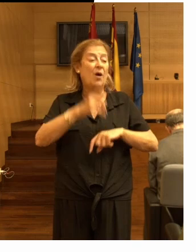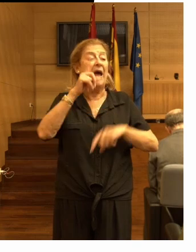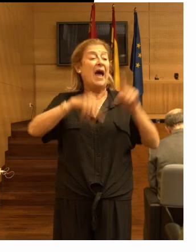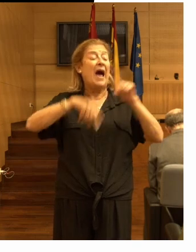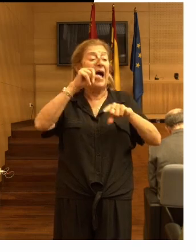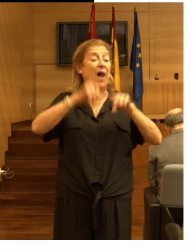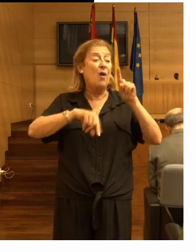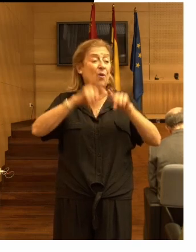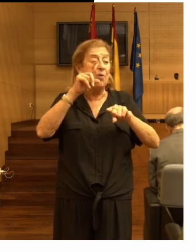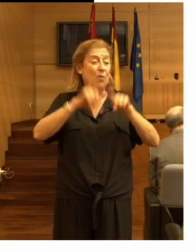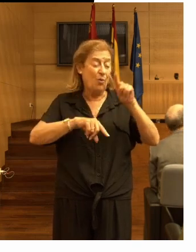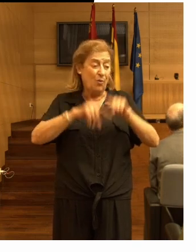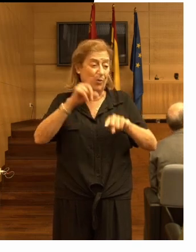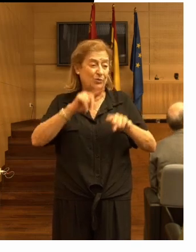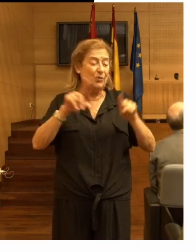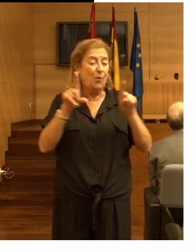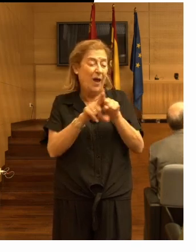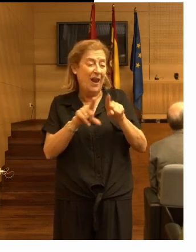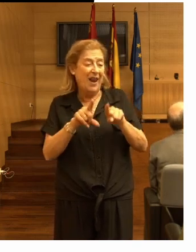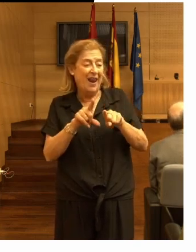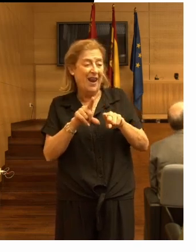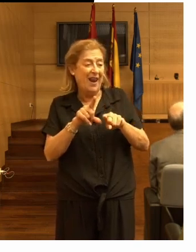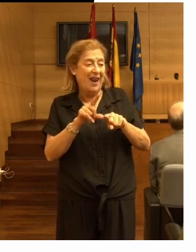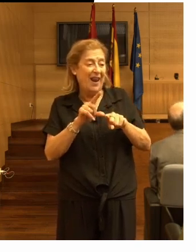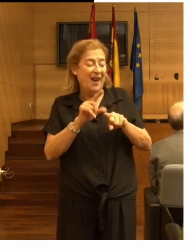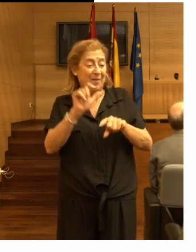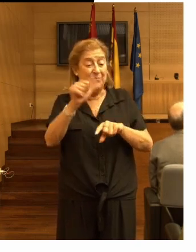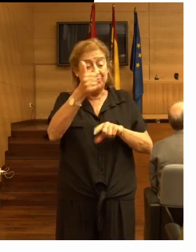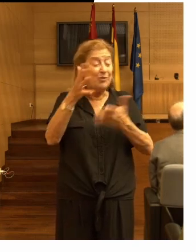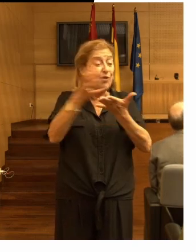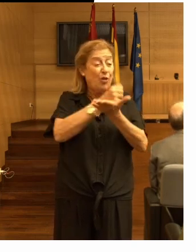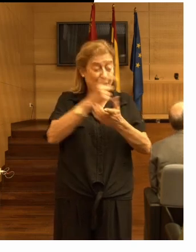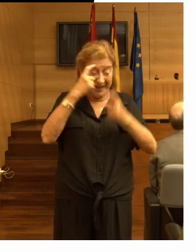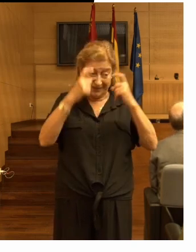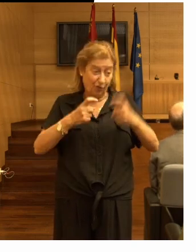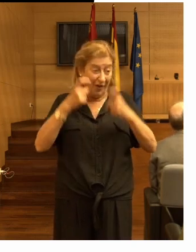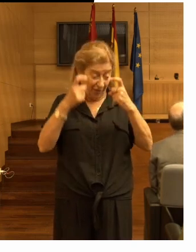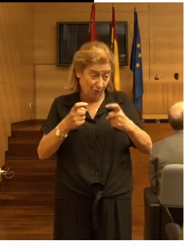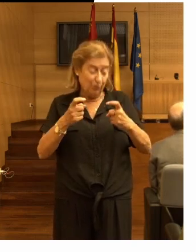sea un poco el adalid de estos esfuerzos